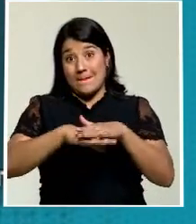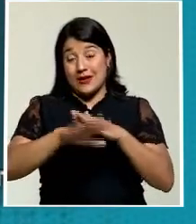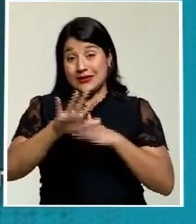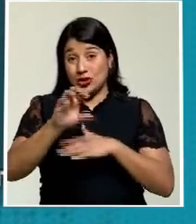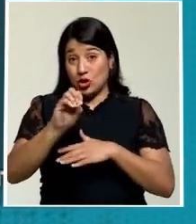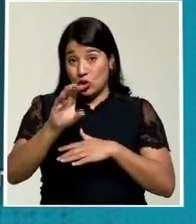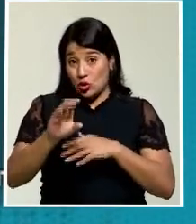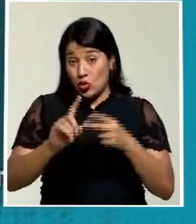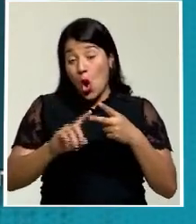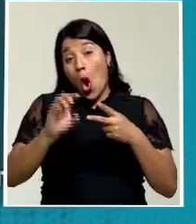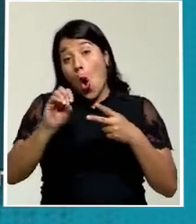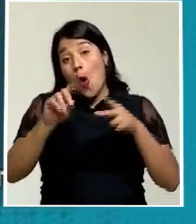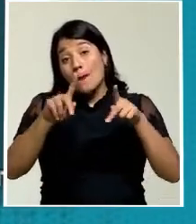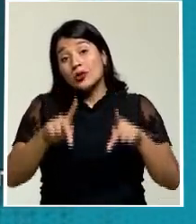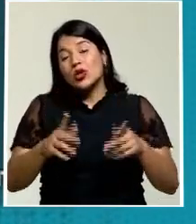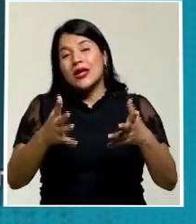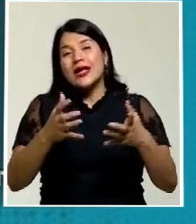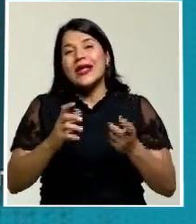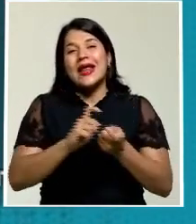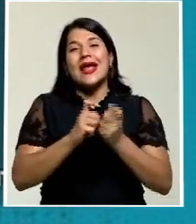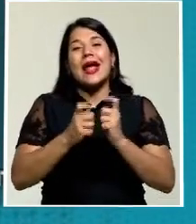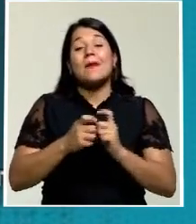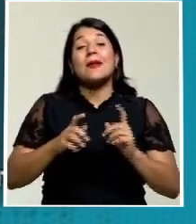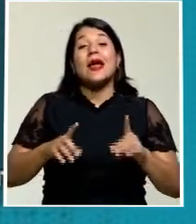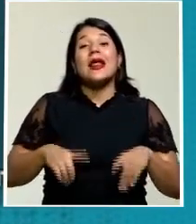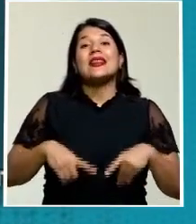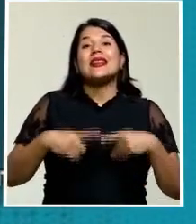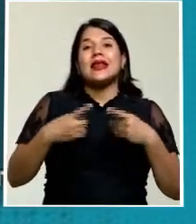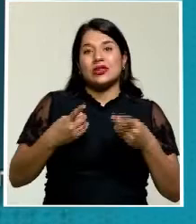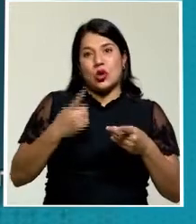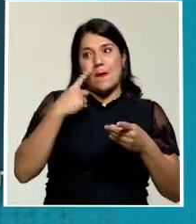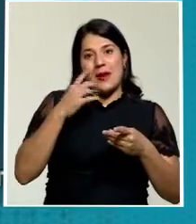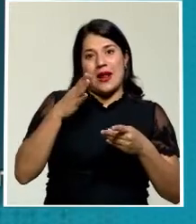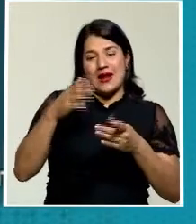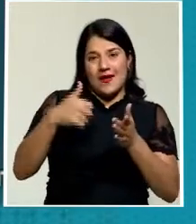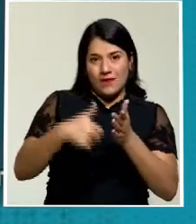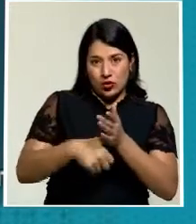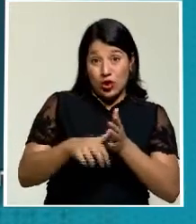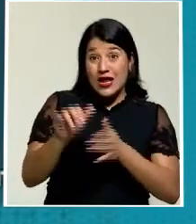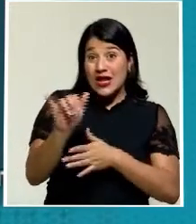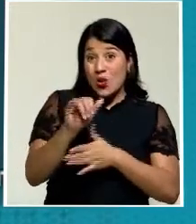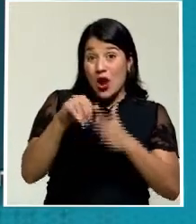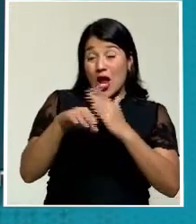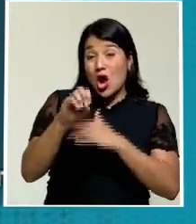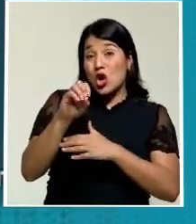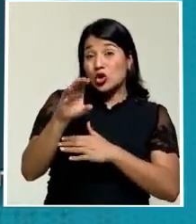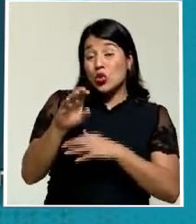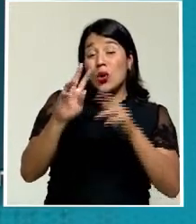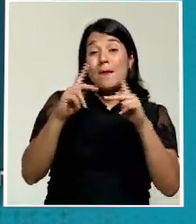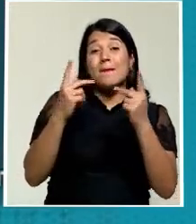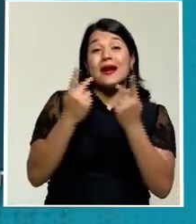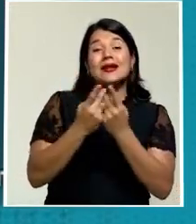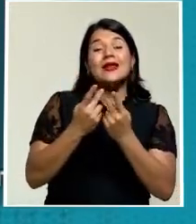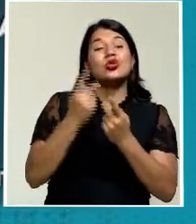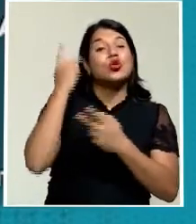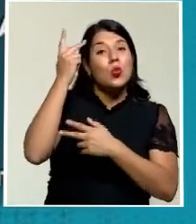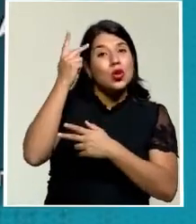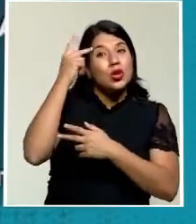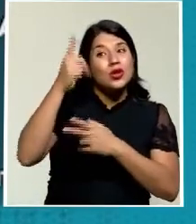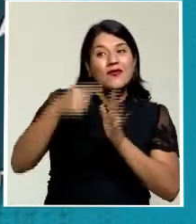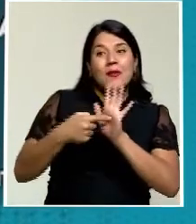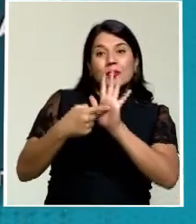domicilio para votar. También durante octubre, los partidos políticos deben presentar sus estados financieros y lista de contribuyentes.